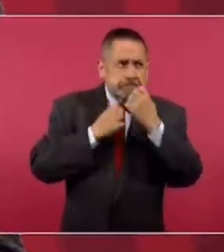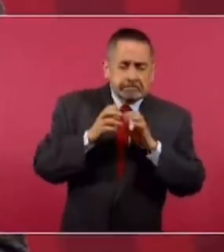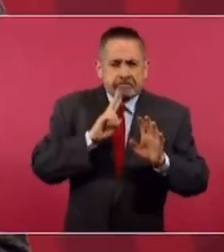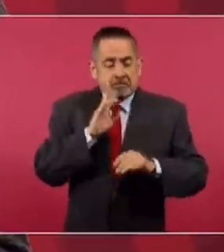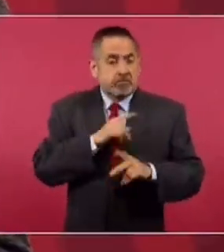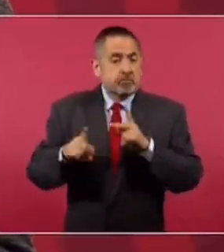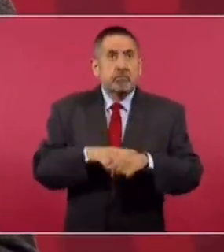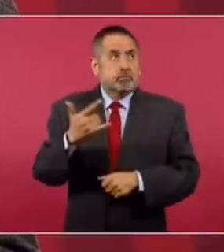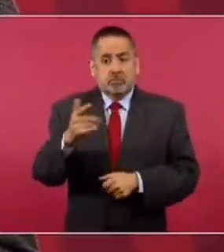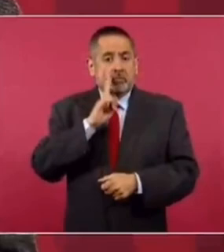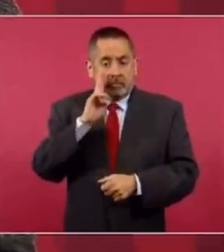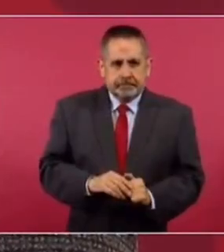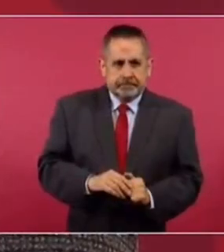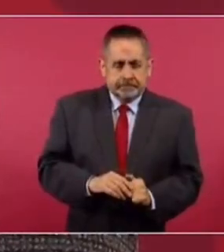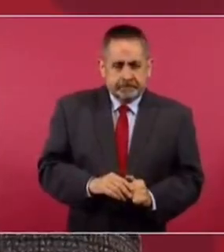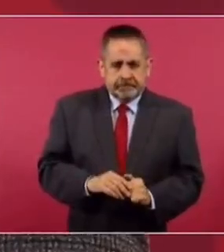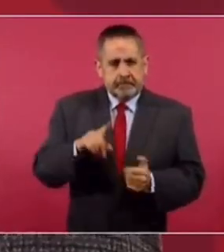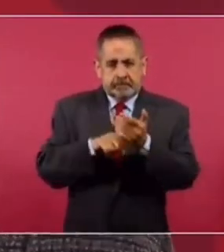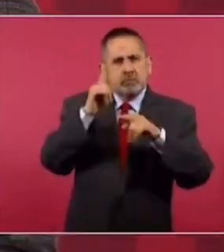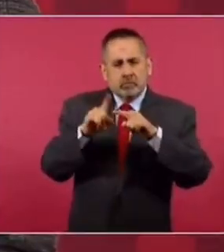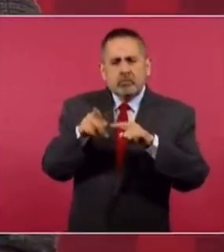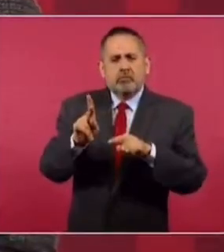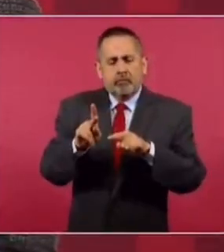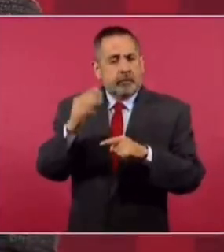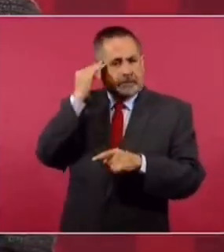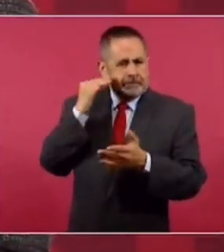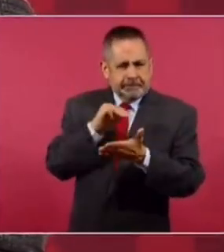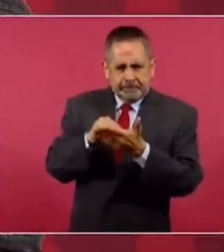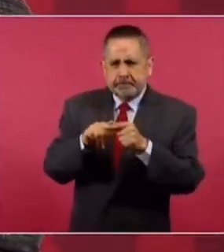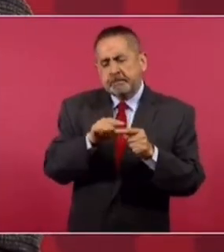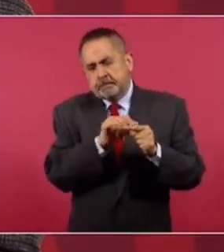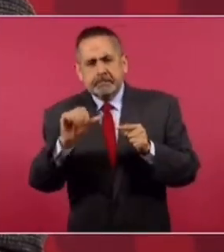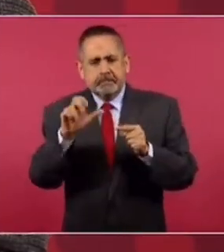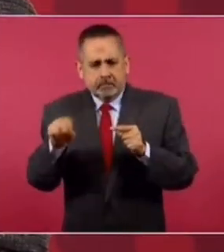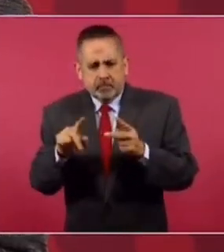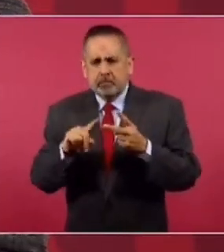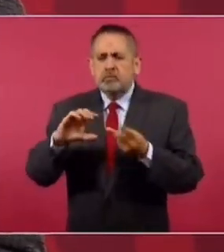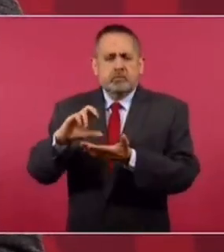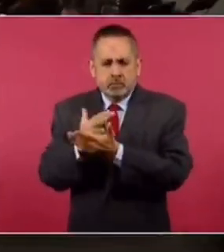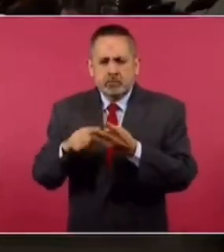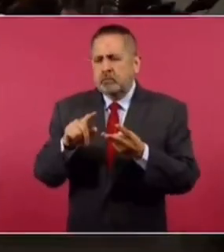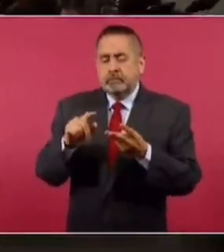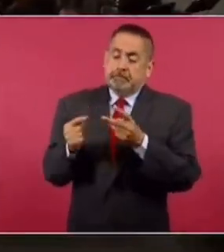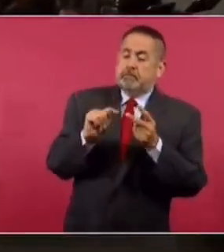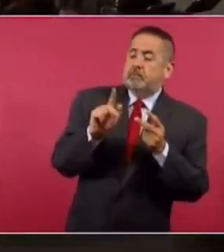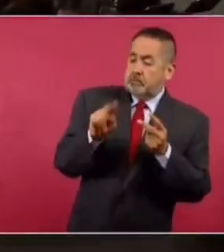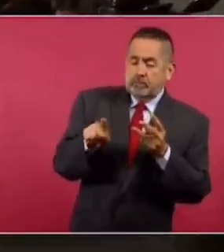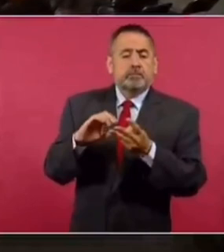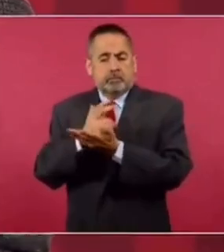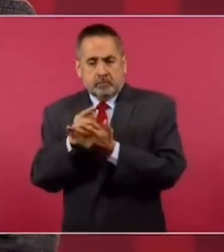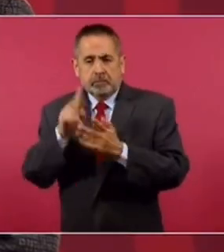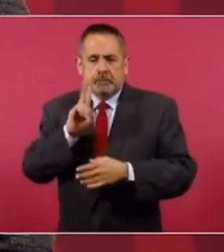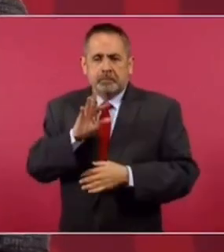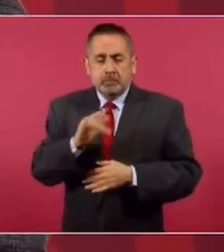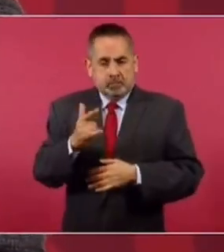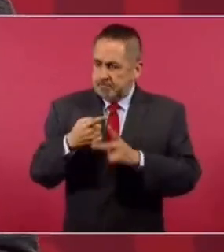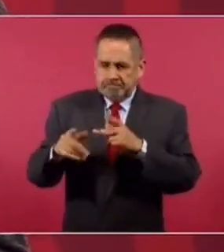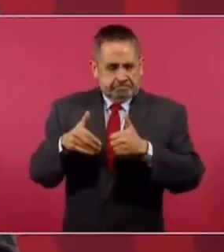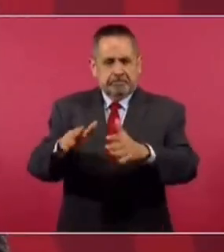Si empezamos en el tramo electrificado, Mérida, Cancún, Tulum, Chetumal. A ver si podemos. Si no,